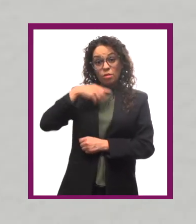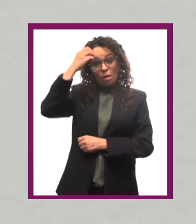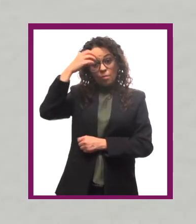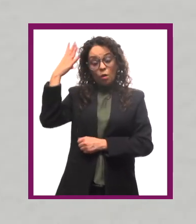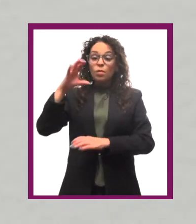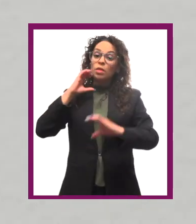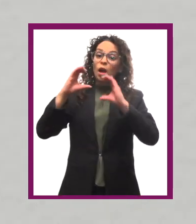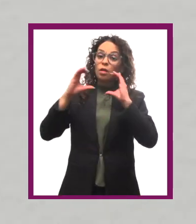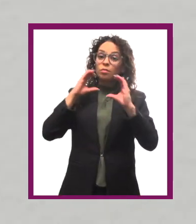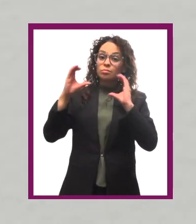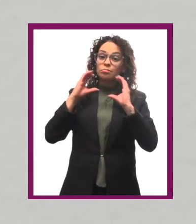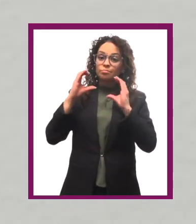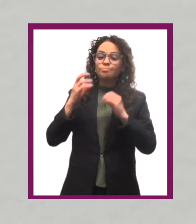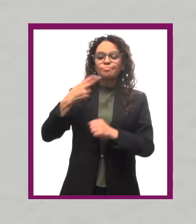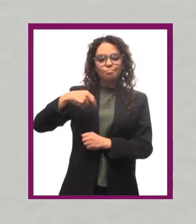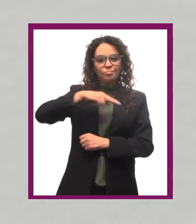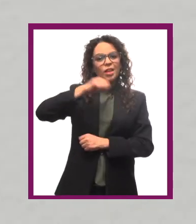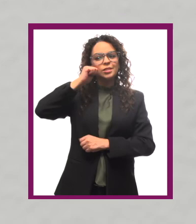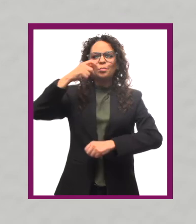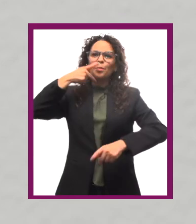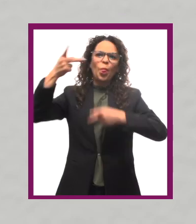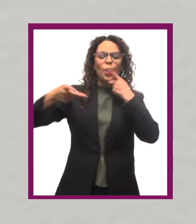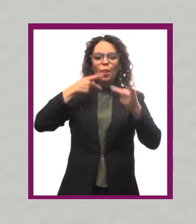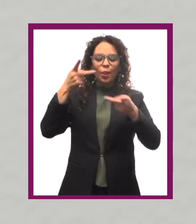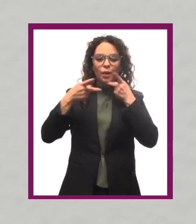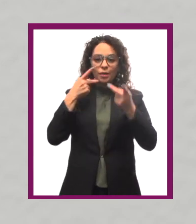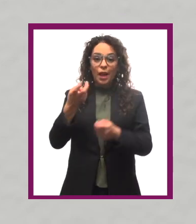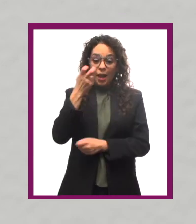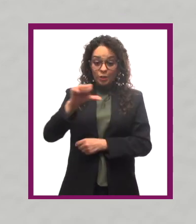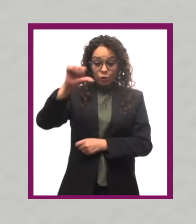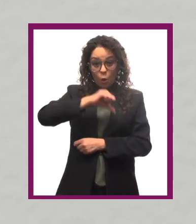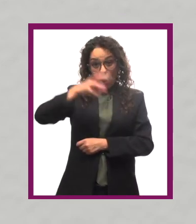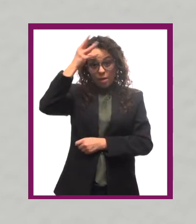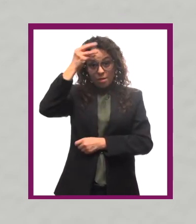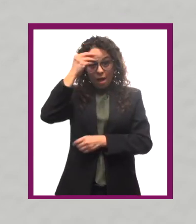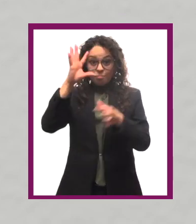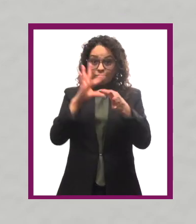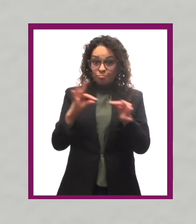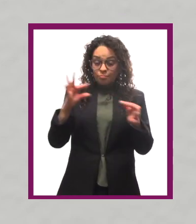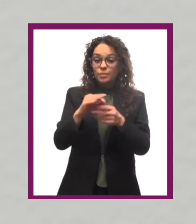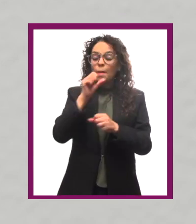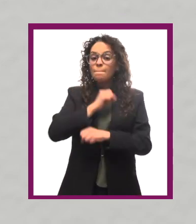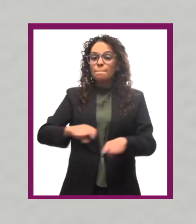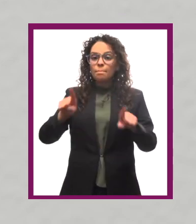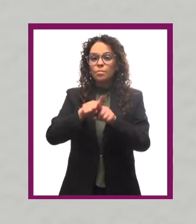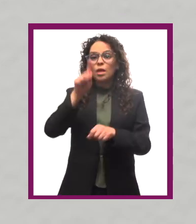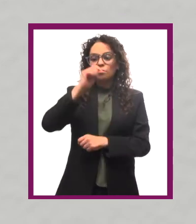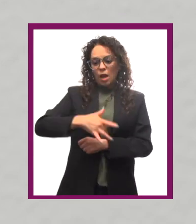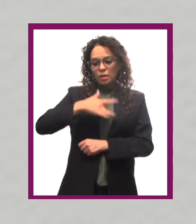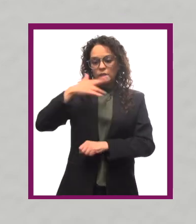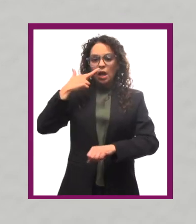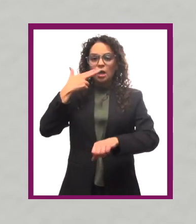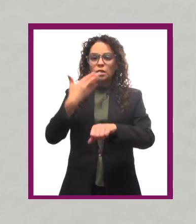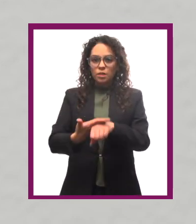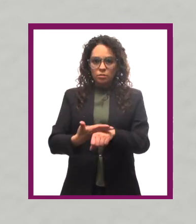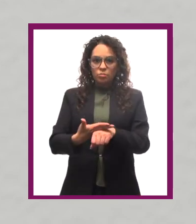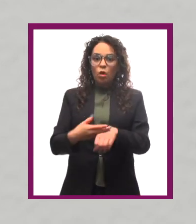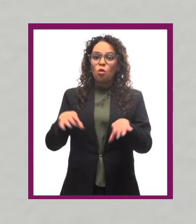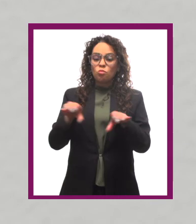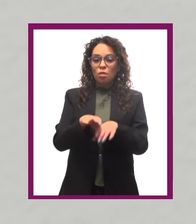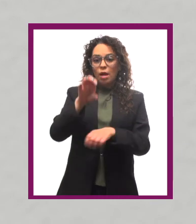les quiero recordar que en comunicación nos hacemos de palabras. Y esto, como lo vimos el día de hoy, también implica asumir nuestra